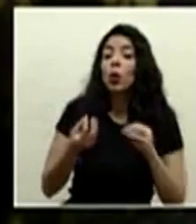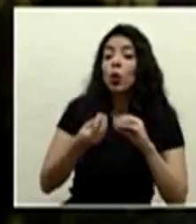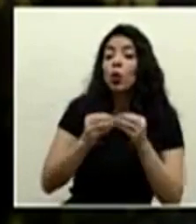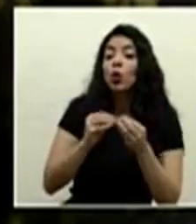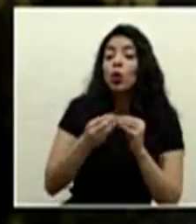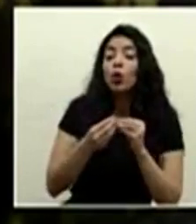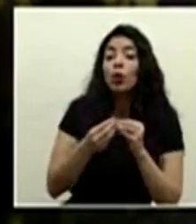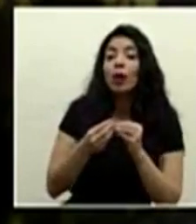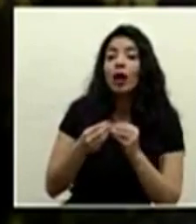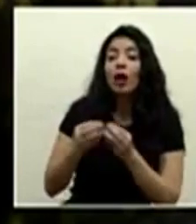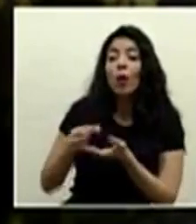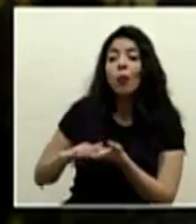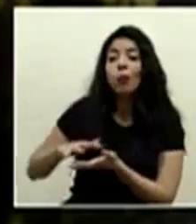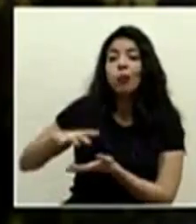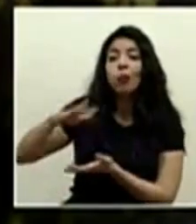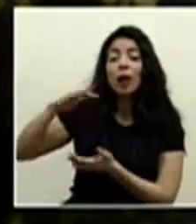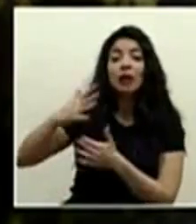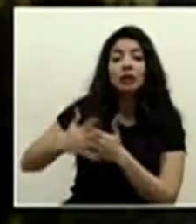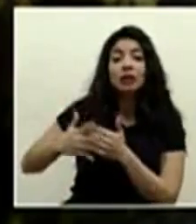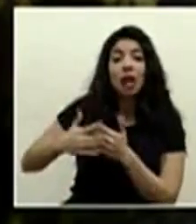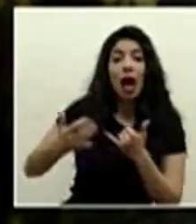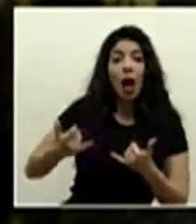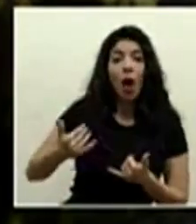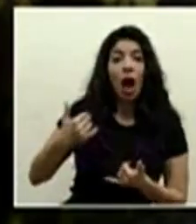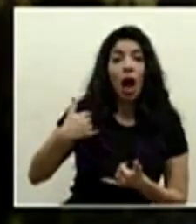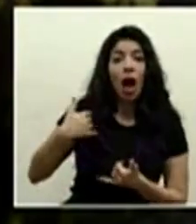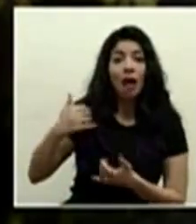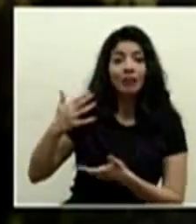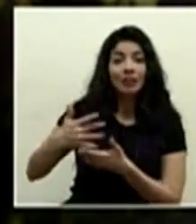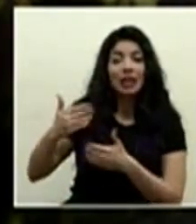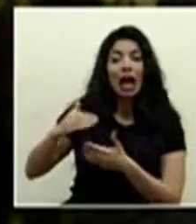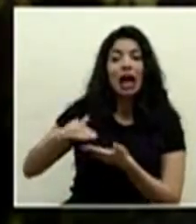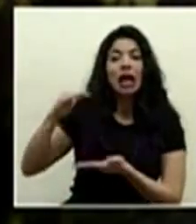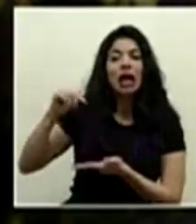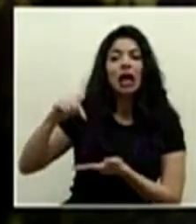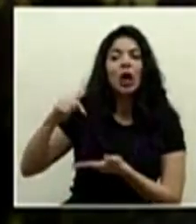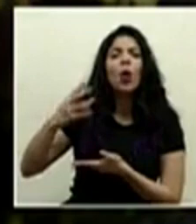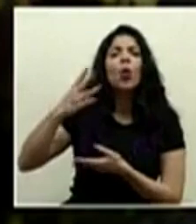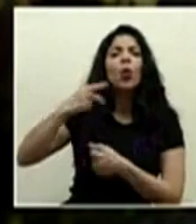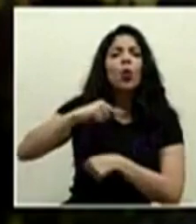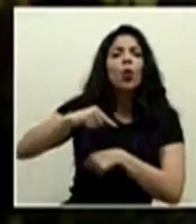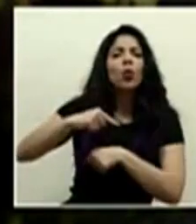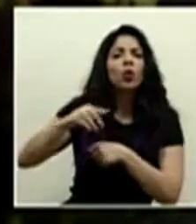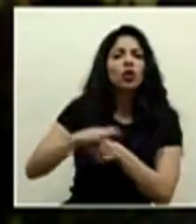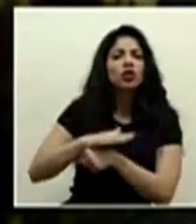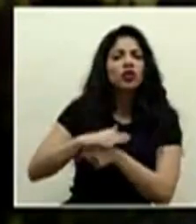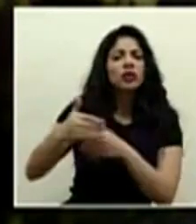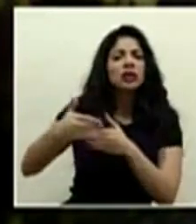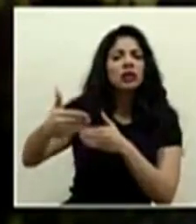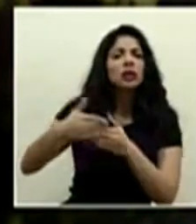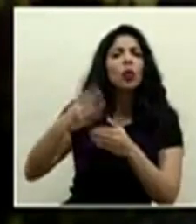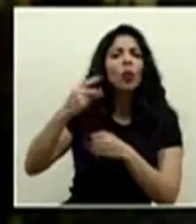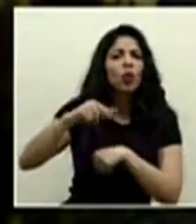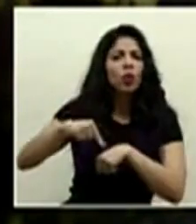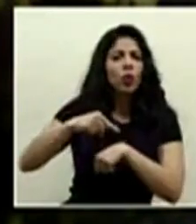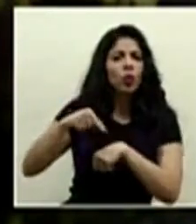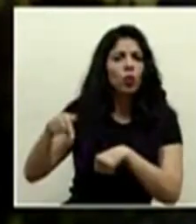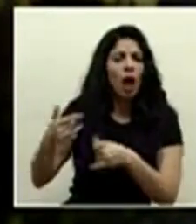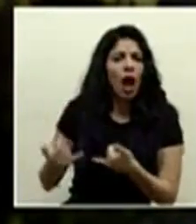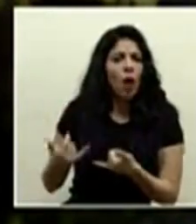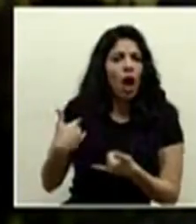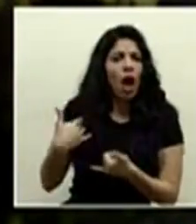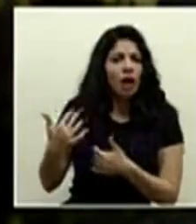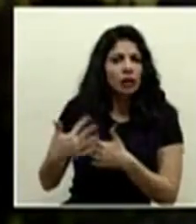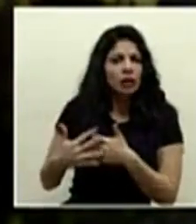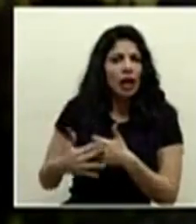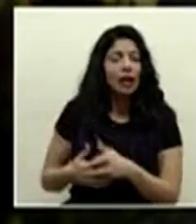líquido de sangre que hay en el momento durante cuánto tiempo alcanzará y mi última pregunta es para